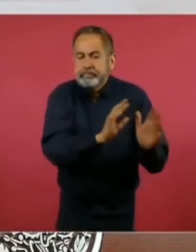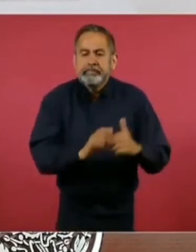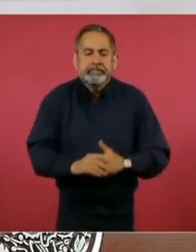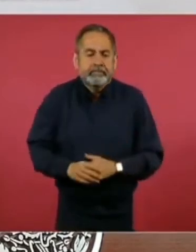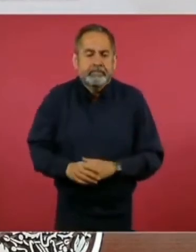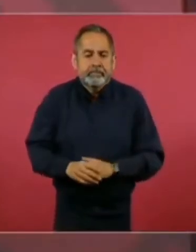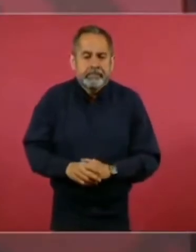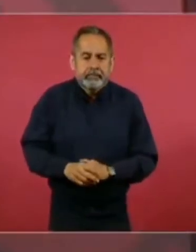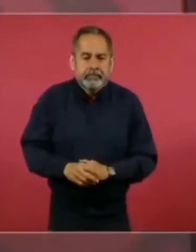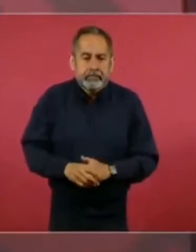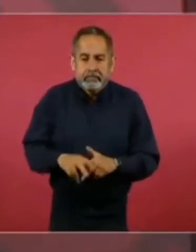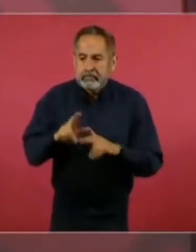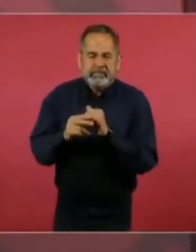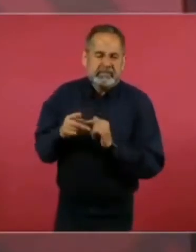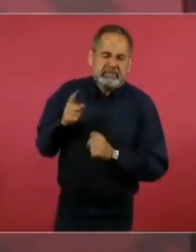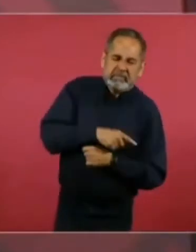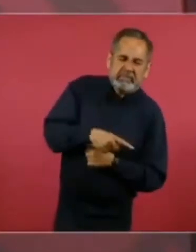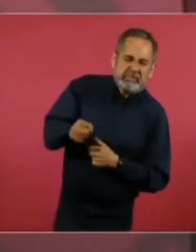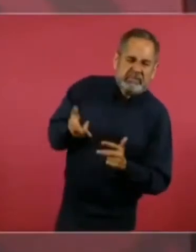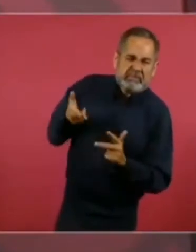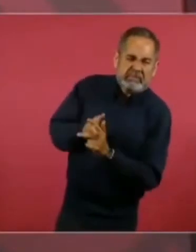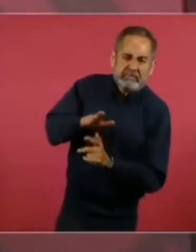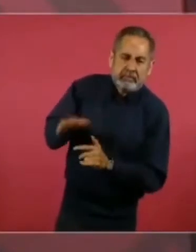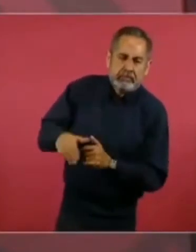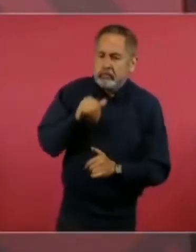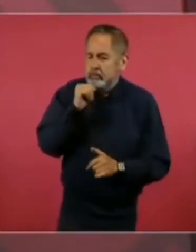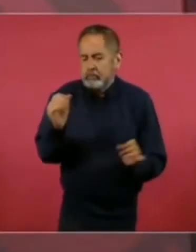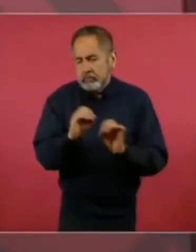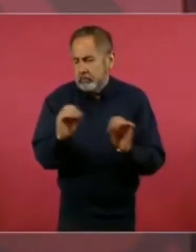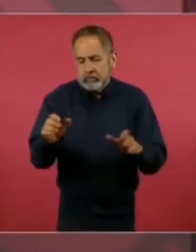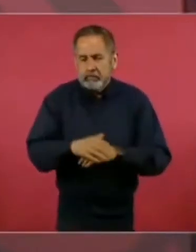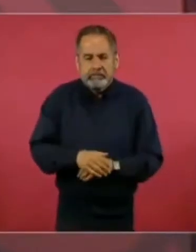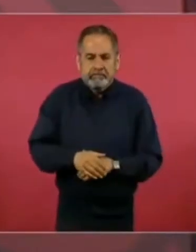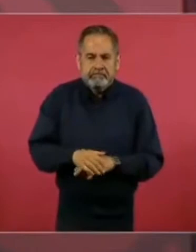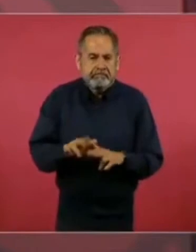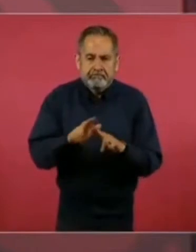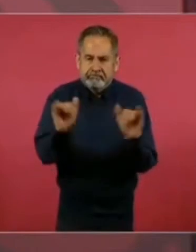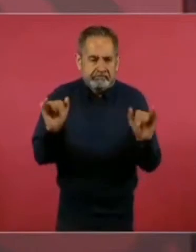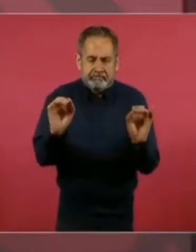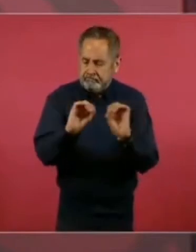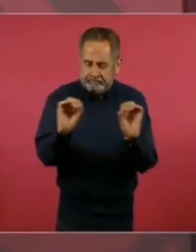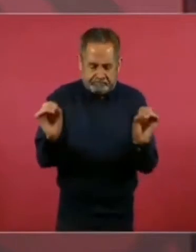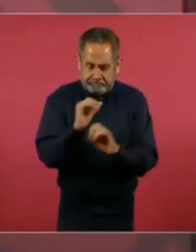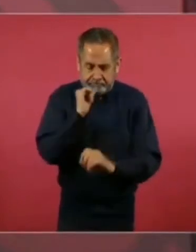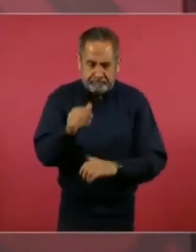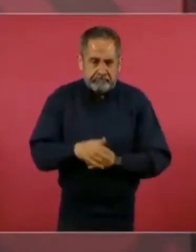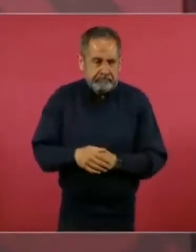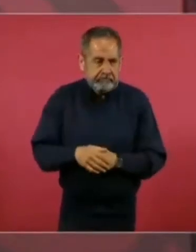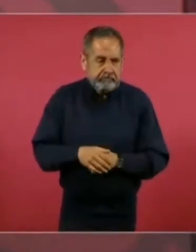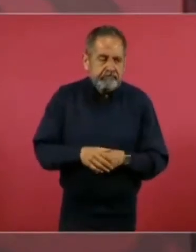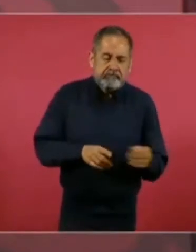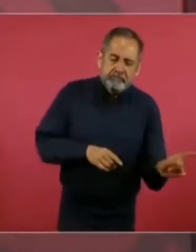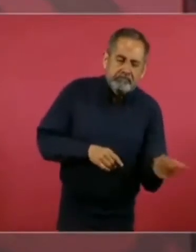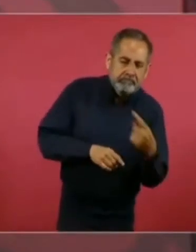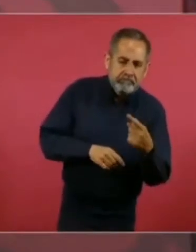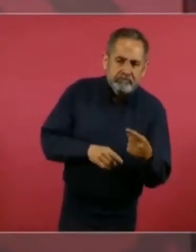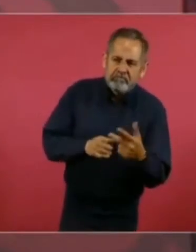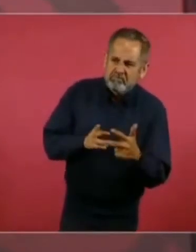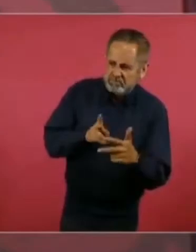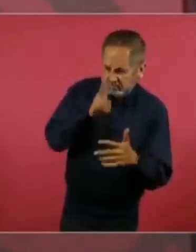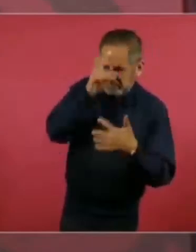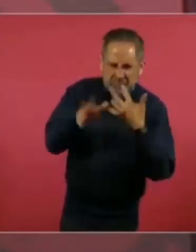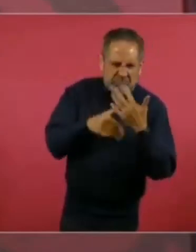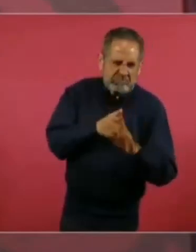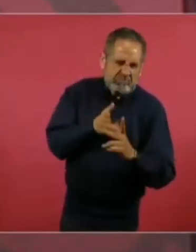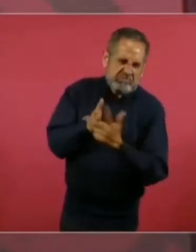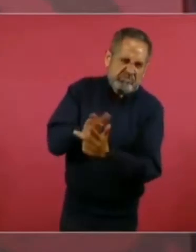Nadie ha optado por la violencia